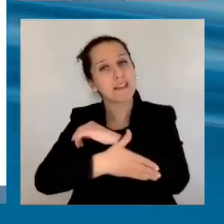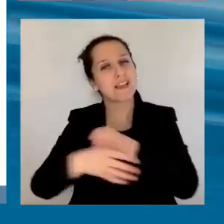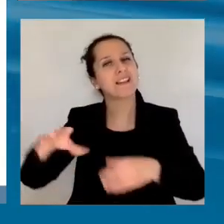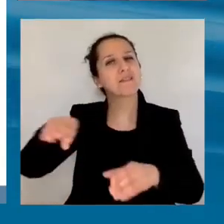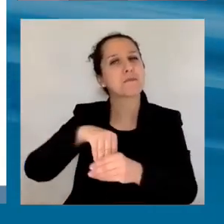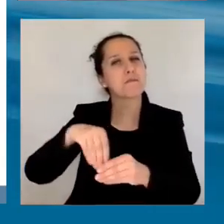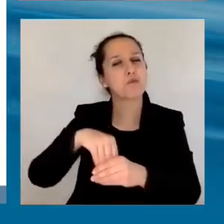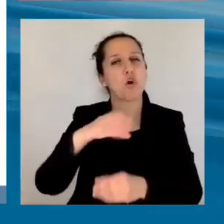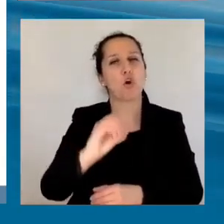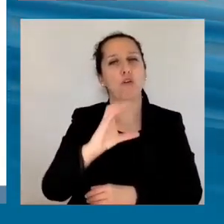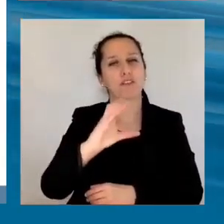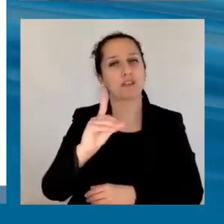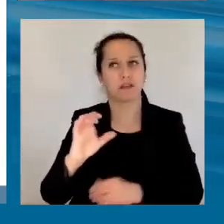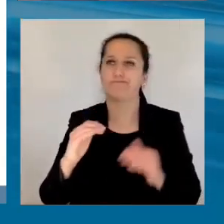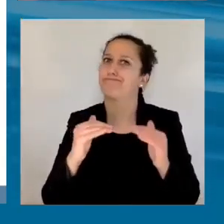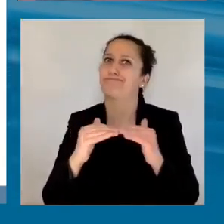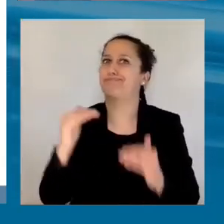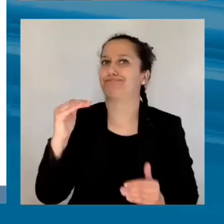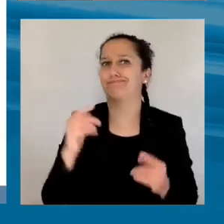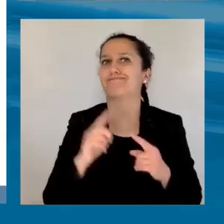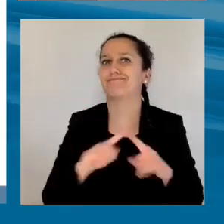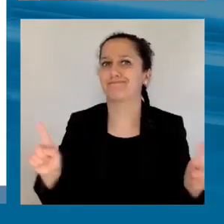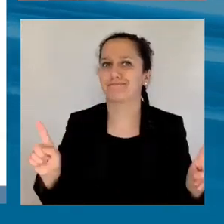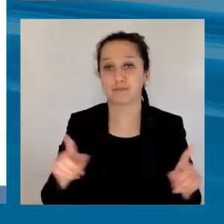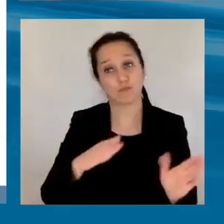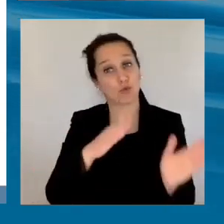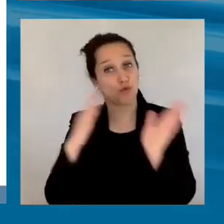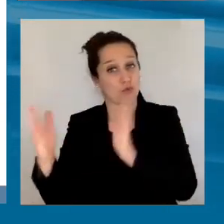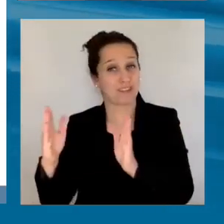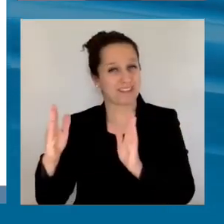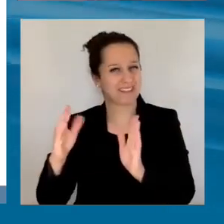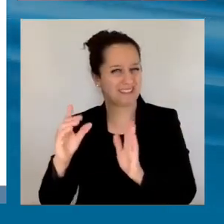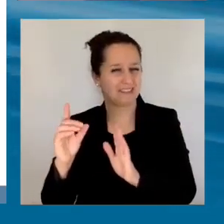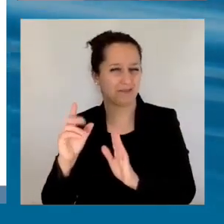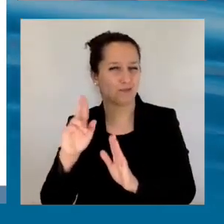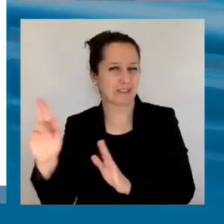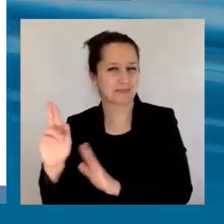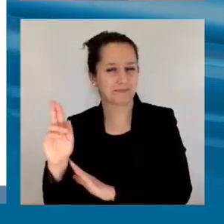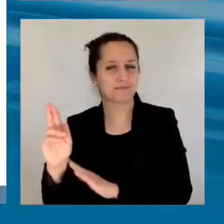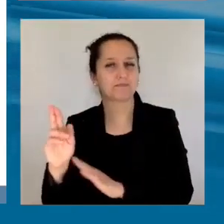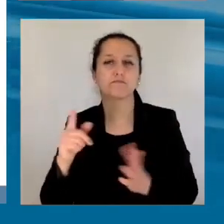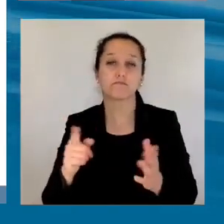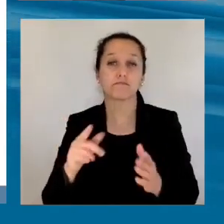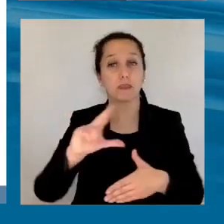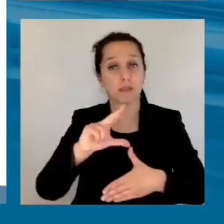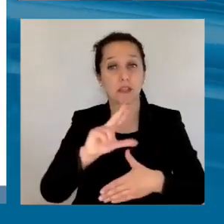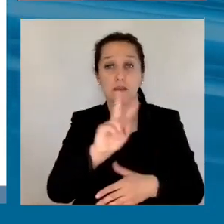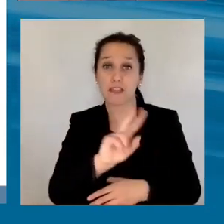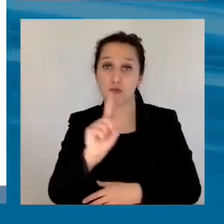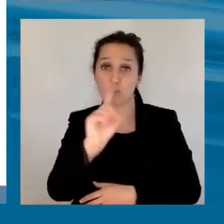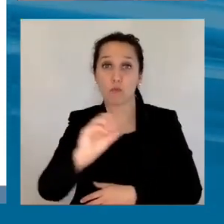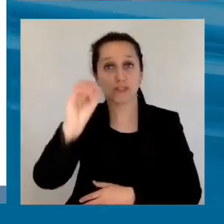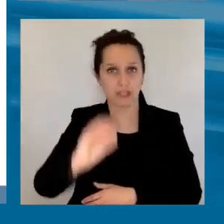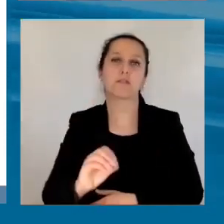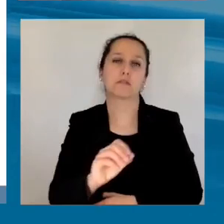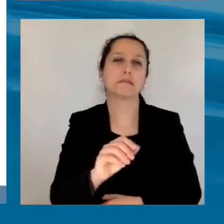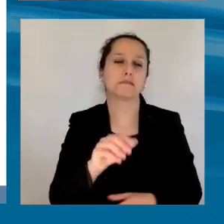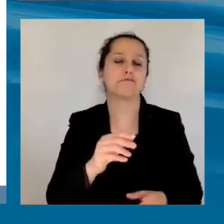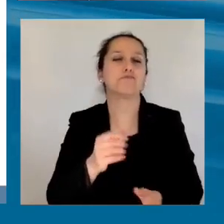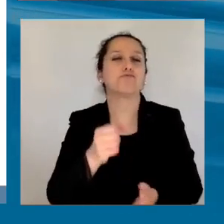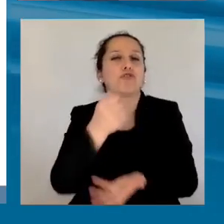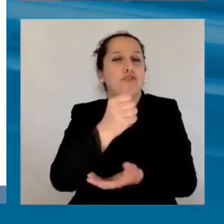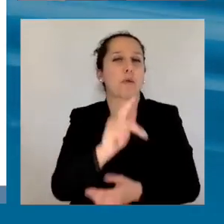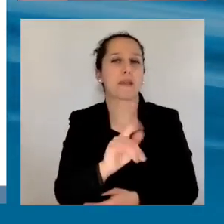el último año ahí, que está en el gráfico de la derecha, de América Latina es 21.5% del PIB como ingresos